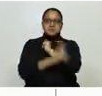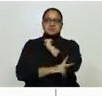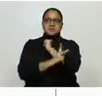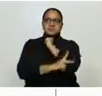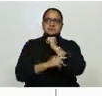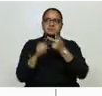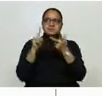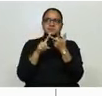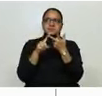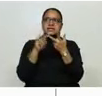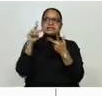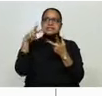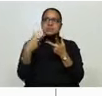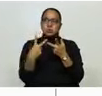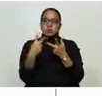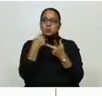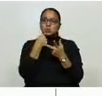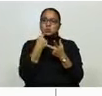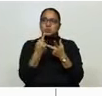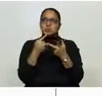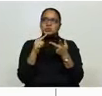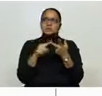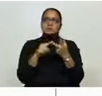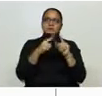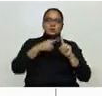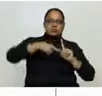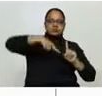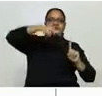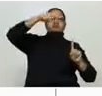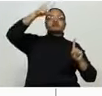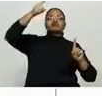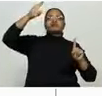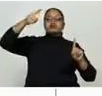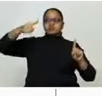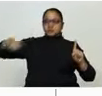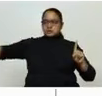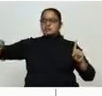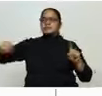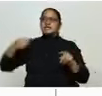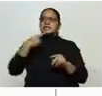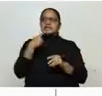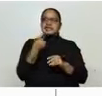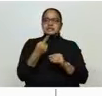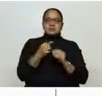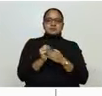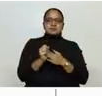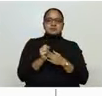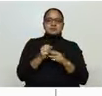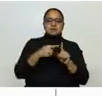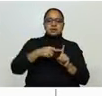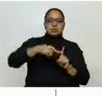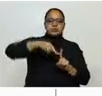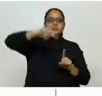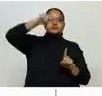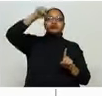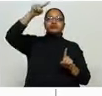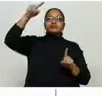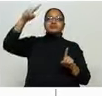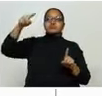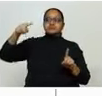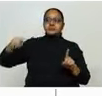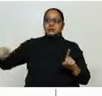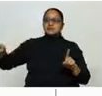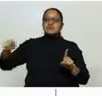Y la biostadística, la estadística nos dice que un pico máximo lo vamos a encontrar a los 37